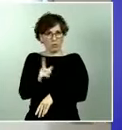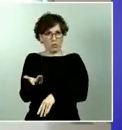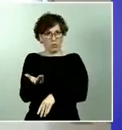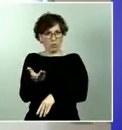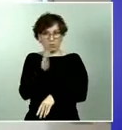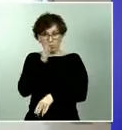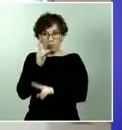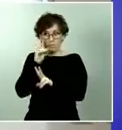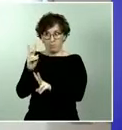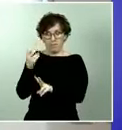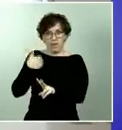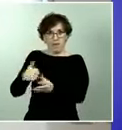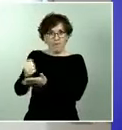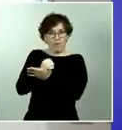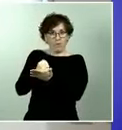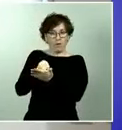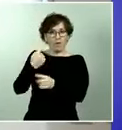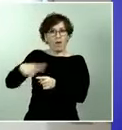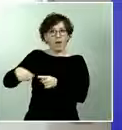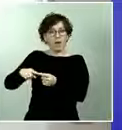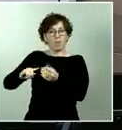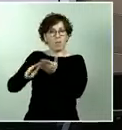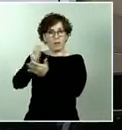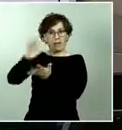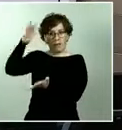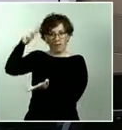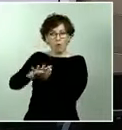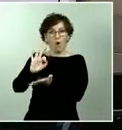precios son desorbitados? Muchas gracias.